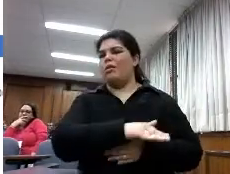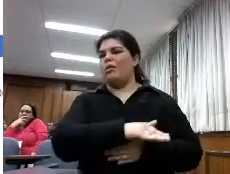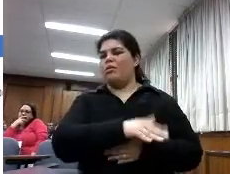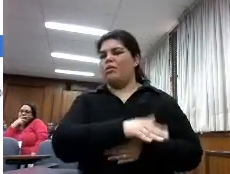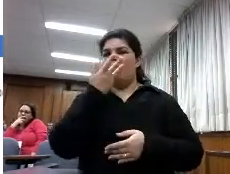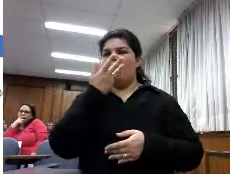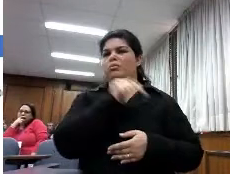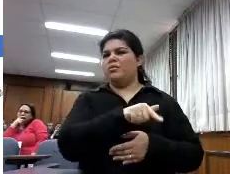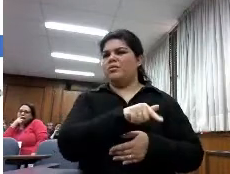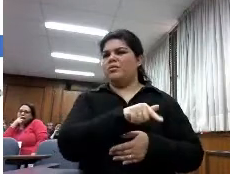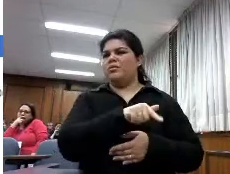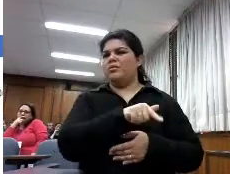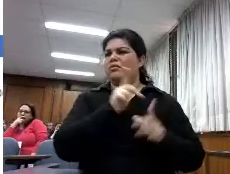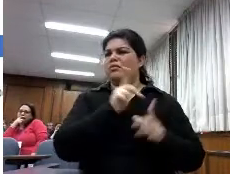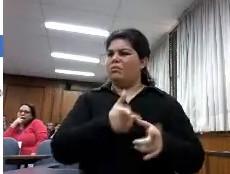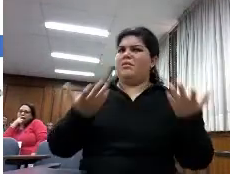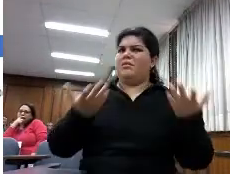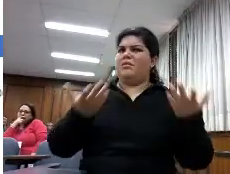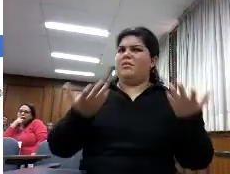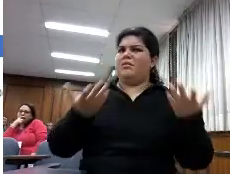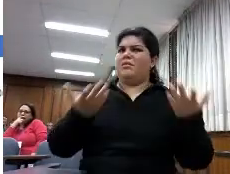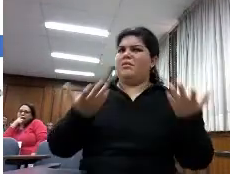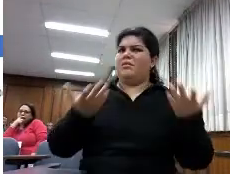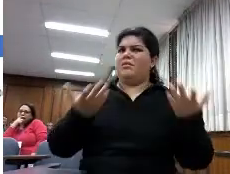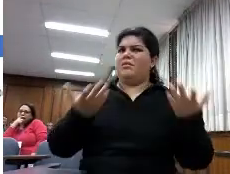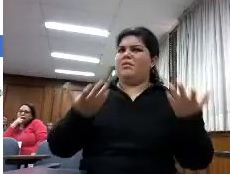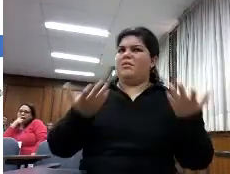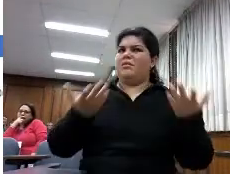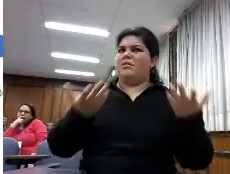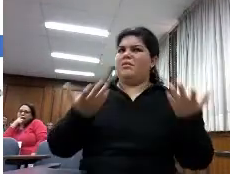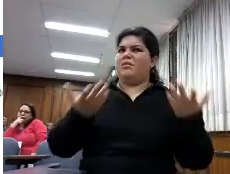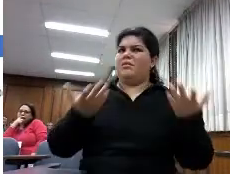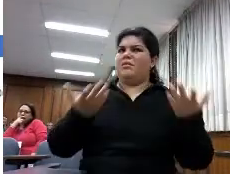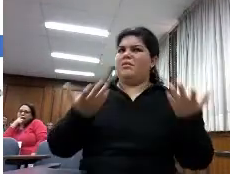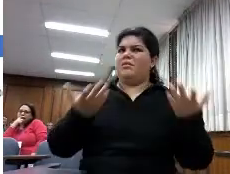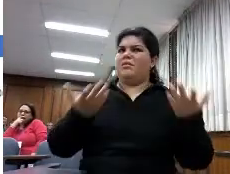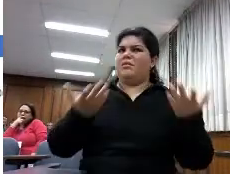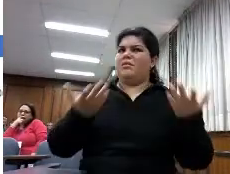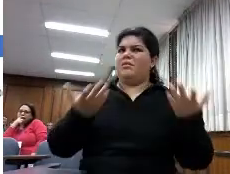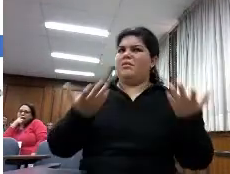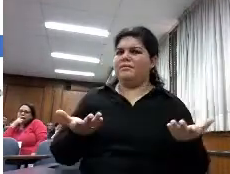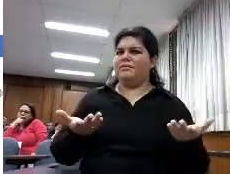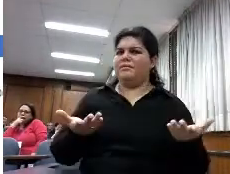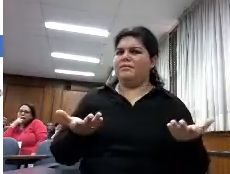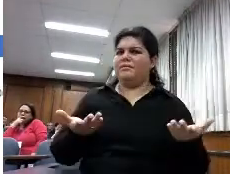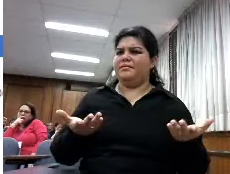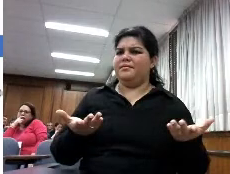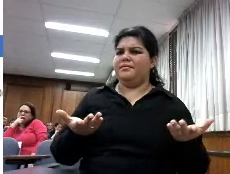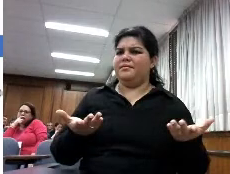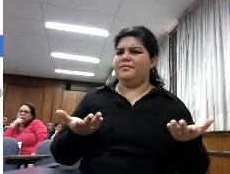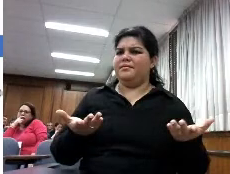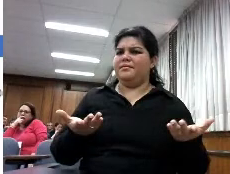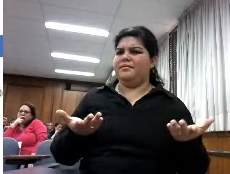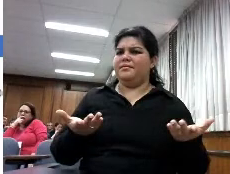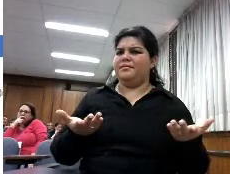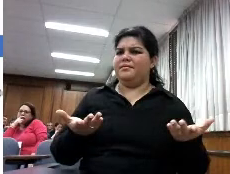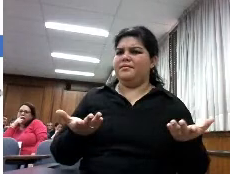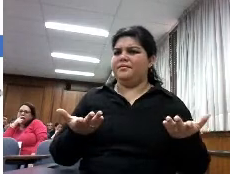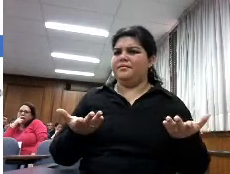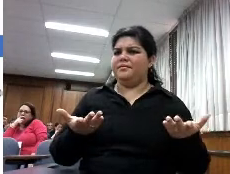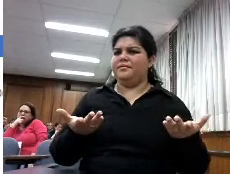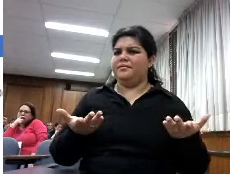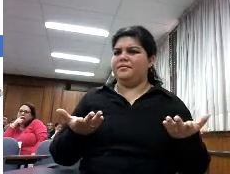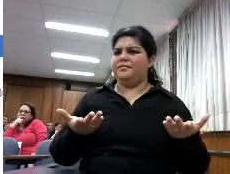digital en cuanto a las características que más valoraban pues ahí tienes fundamentalmente la característica más